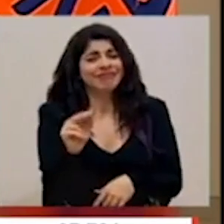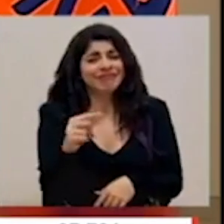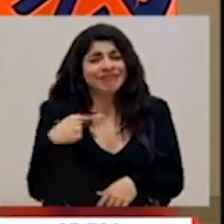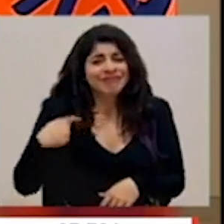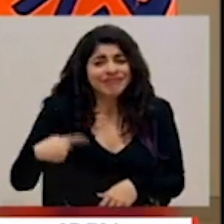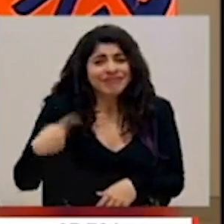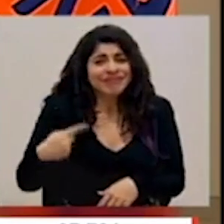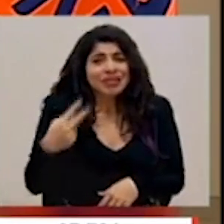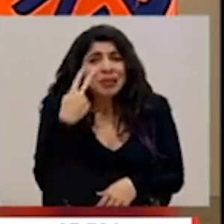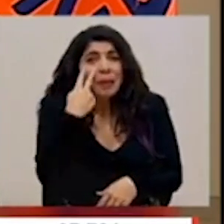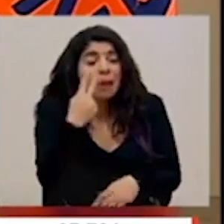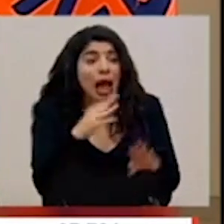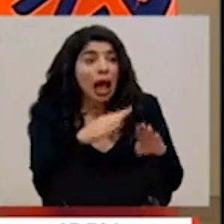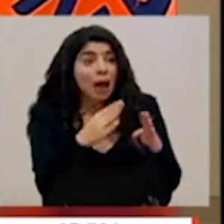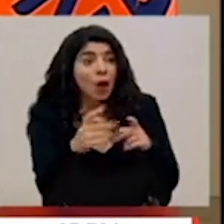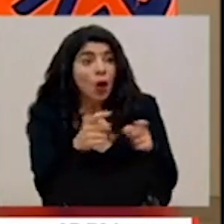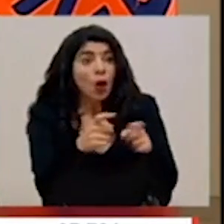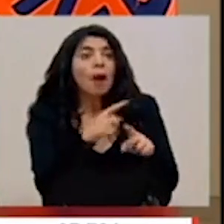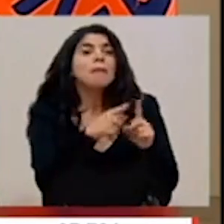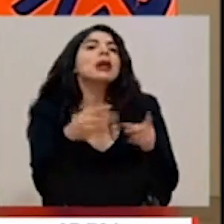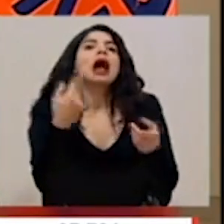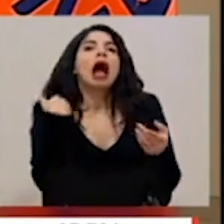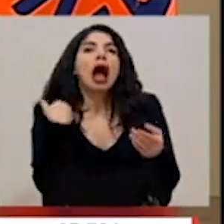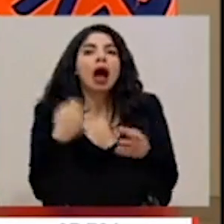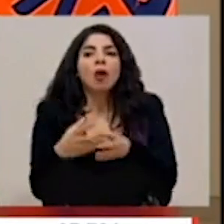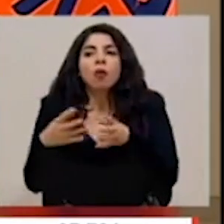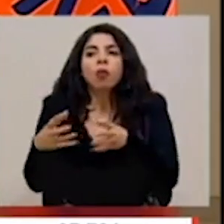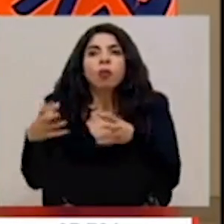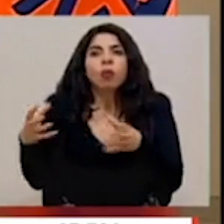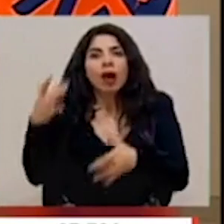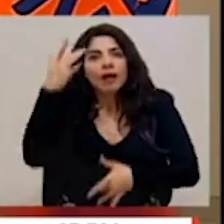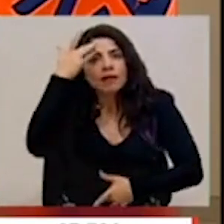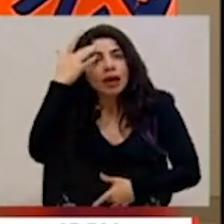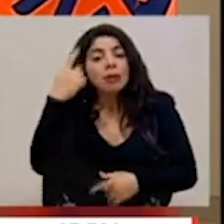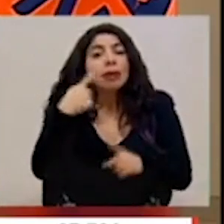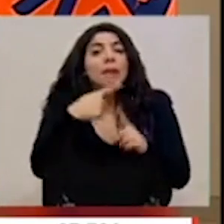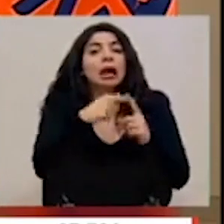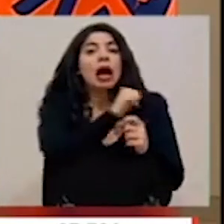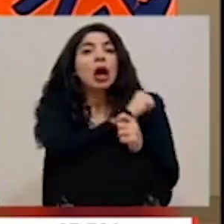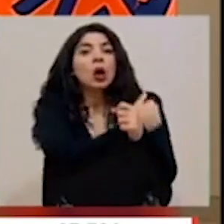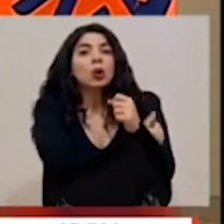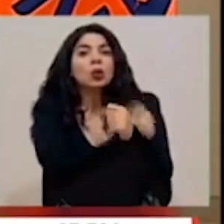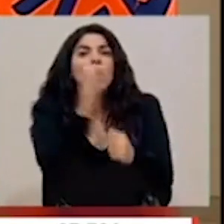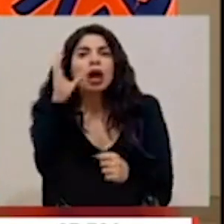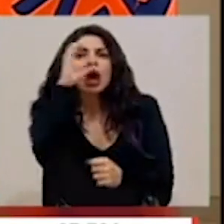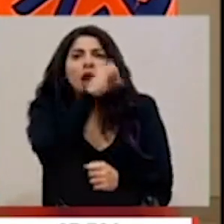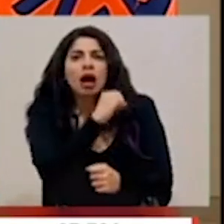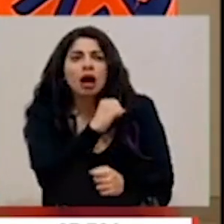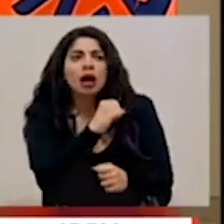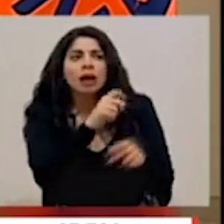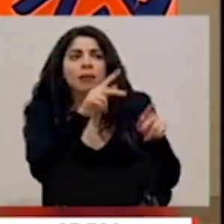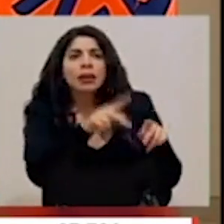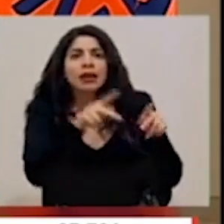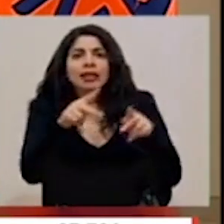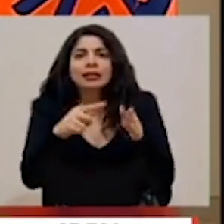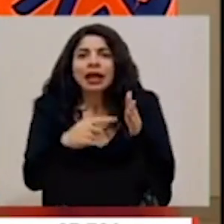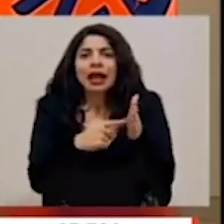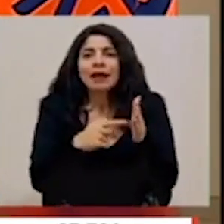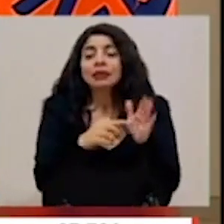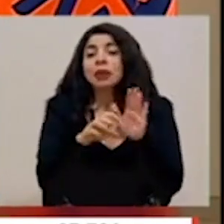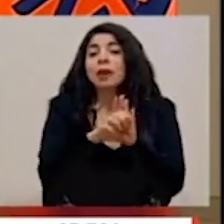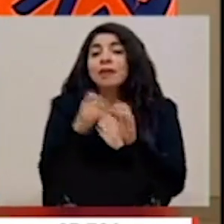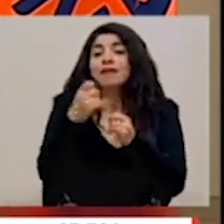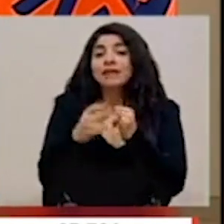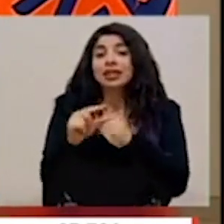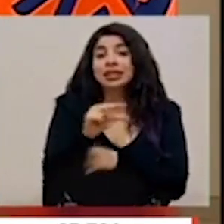día tenemos más casos y también las autoridades están notando cómo las personas en ciertos momentos de la semana, por ejemplo,